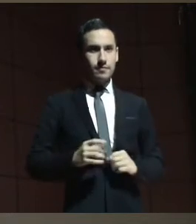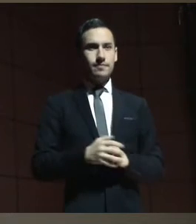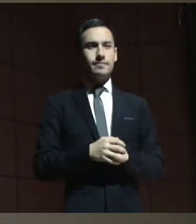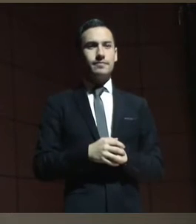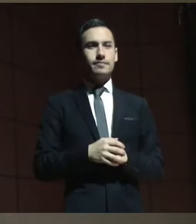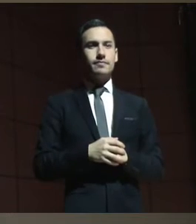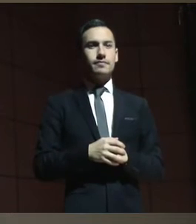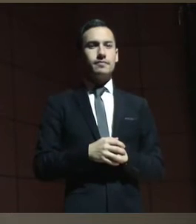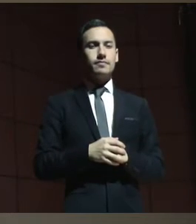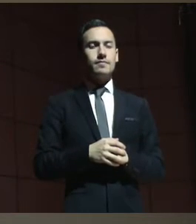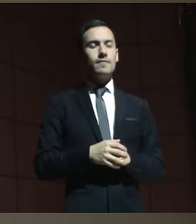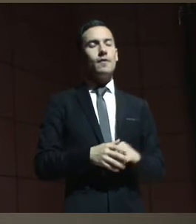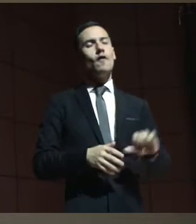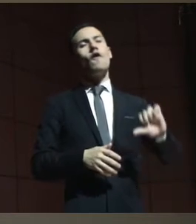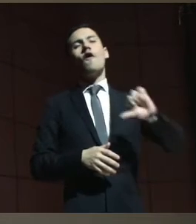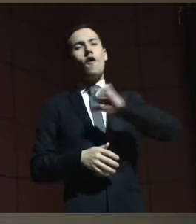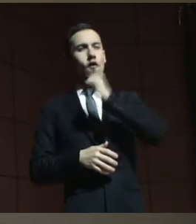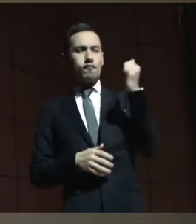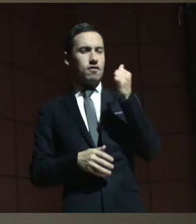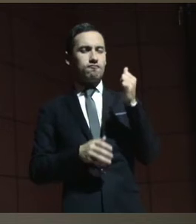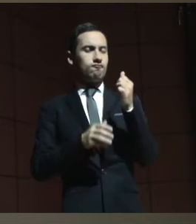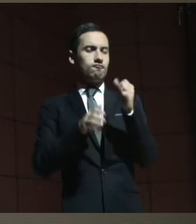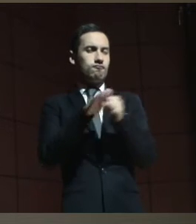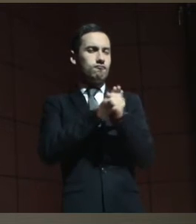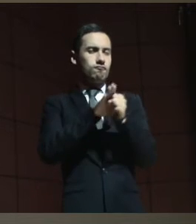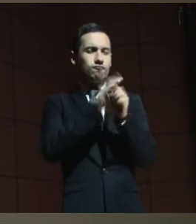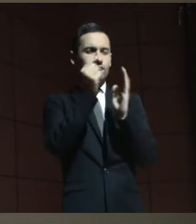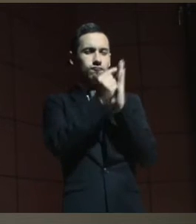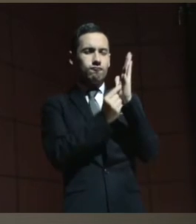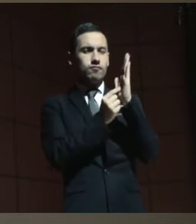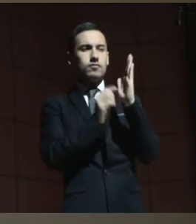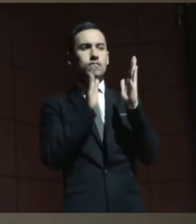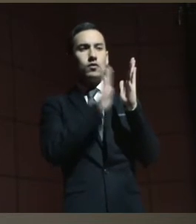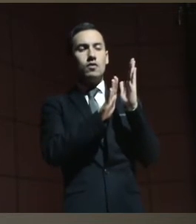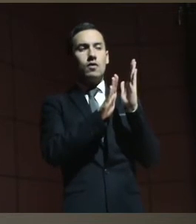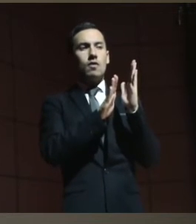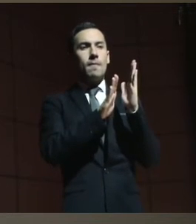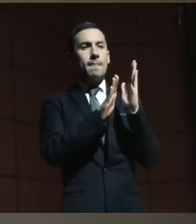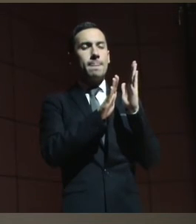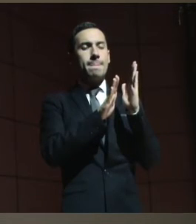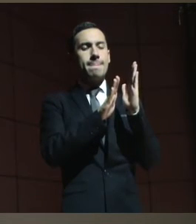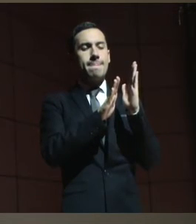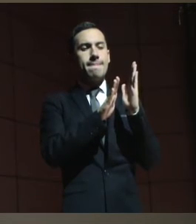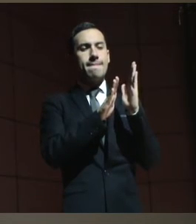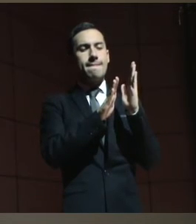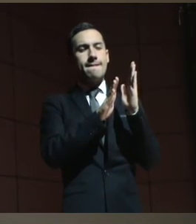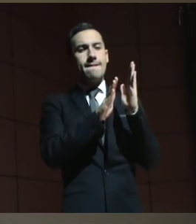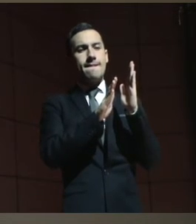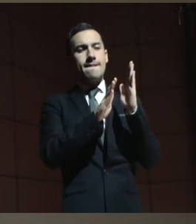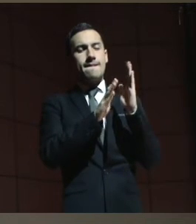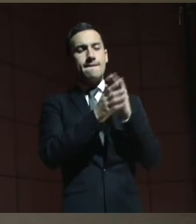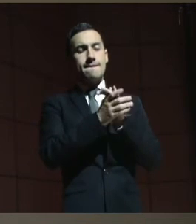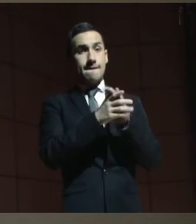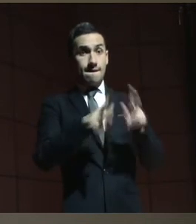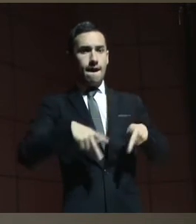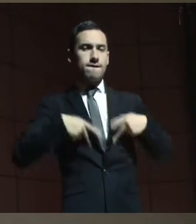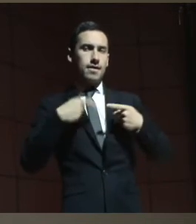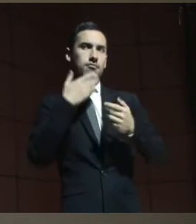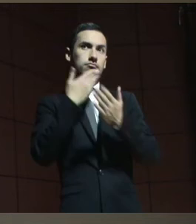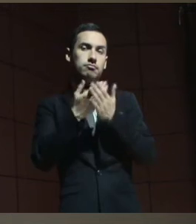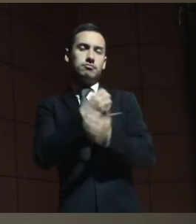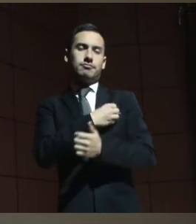Otra de las particularidades en la vida, por suerte, me ha dado esta